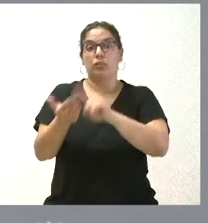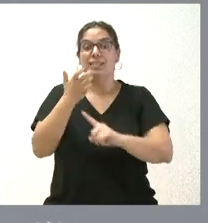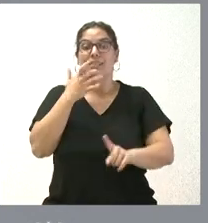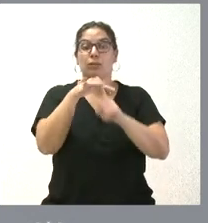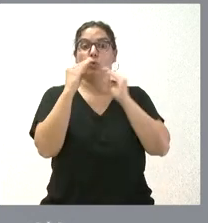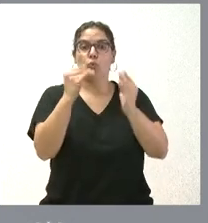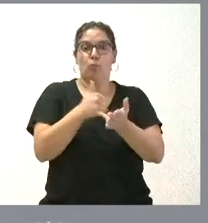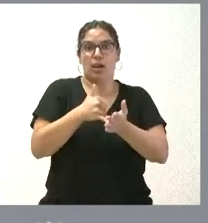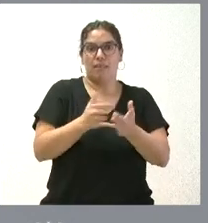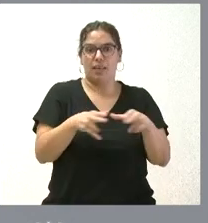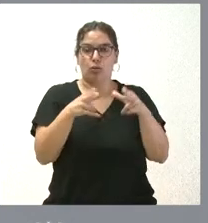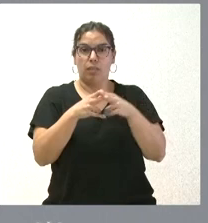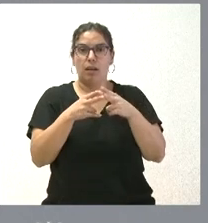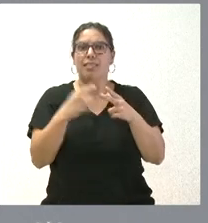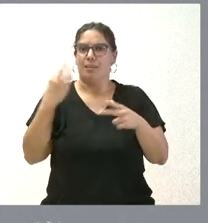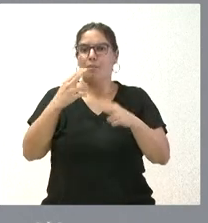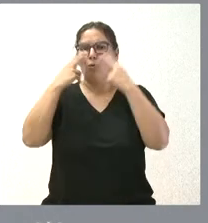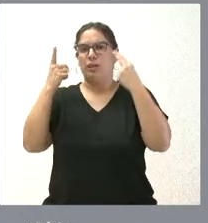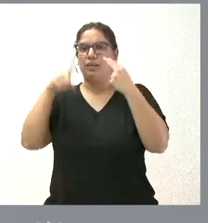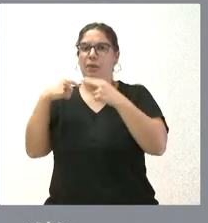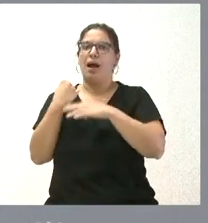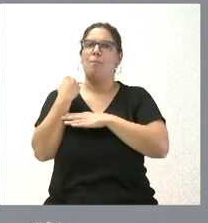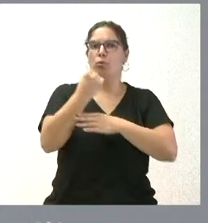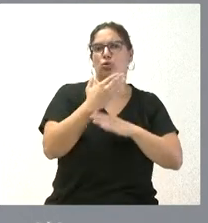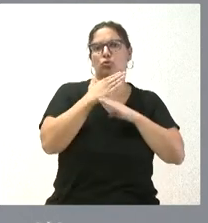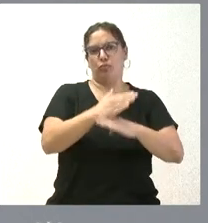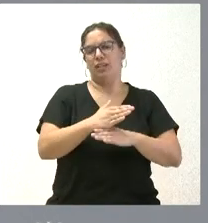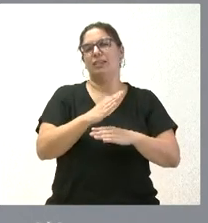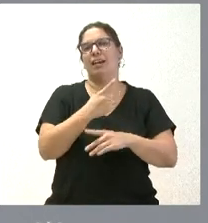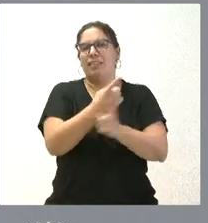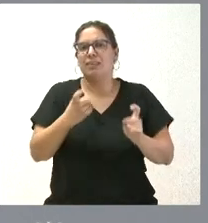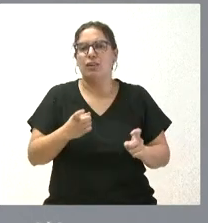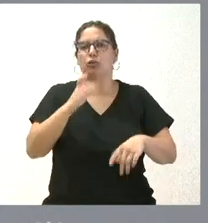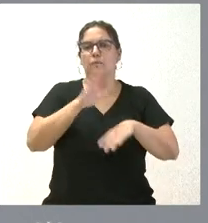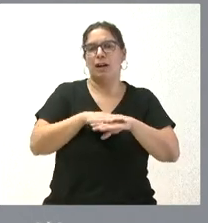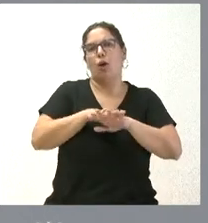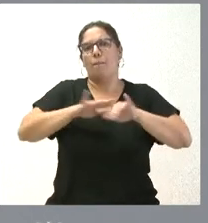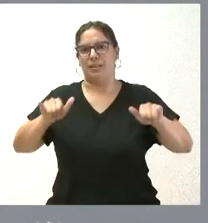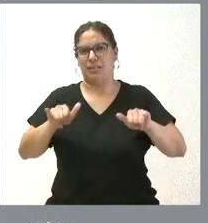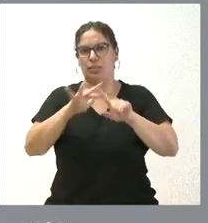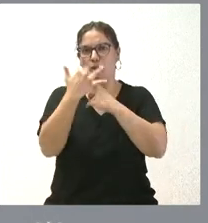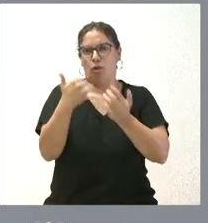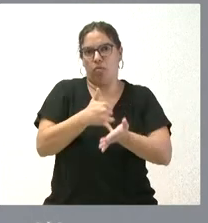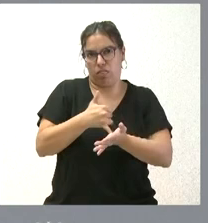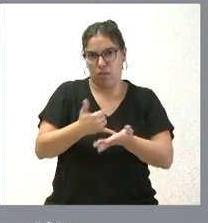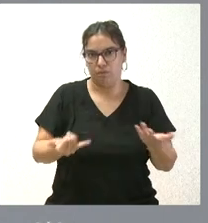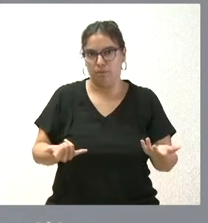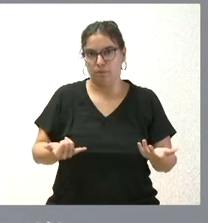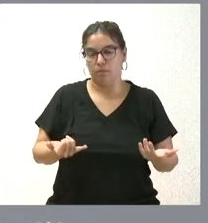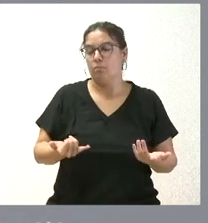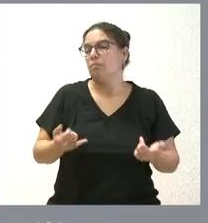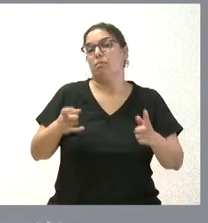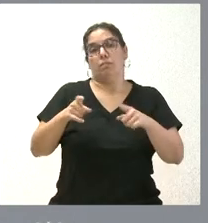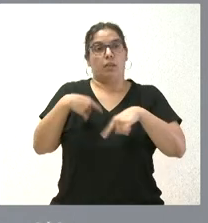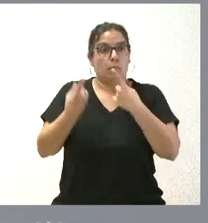para crear los apoyos públicos necesarios para solventar estas condiciones de vulnerabilidad social. Y esto no quita para que, en el ámbito